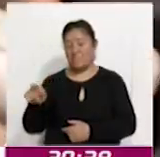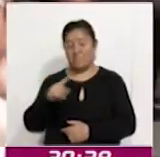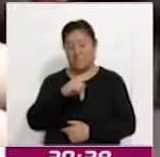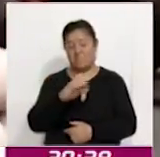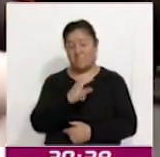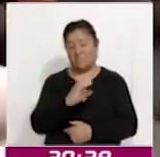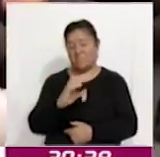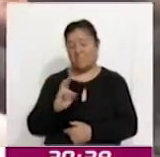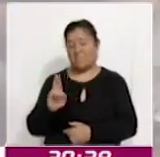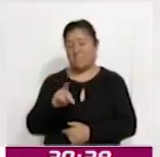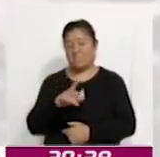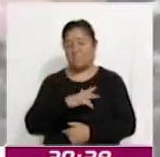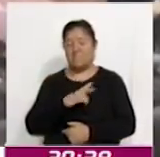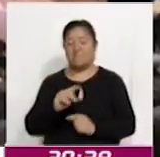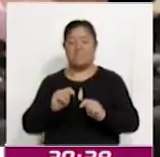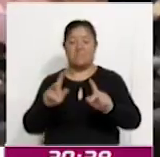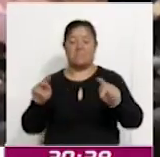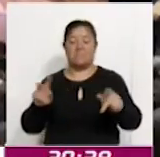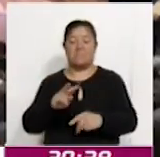por Tlaxcala Televisión.